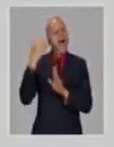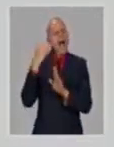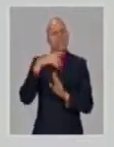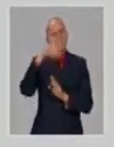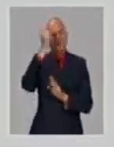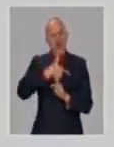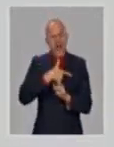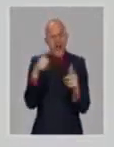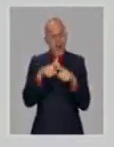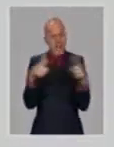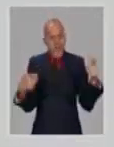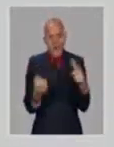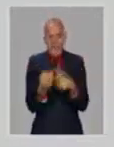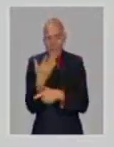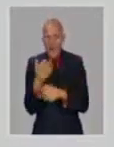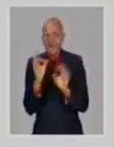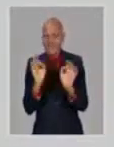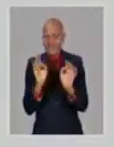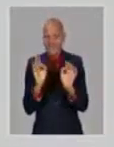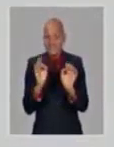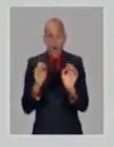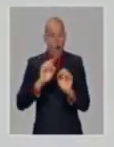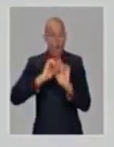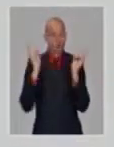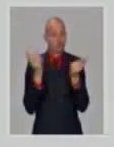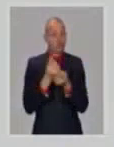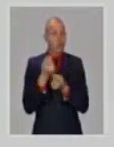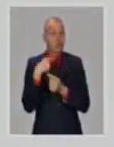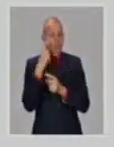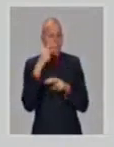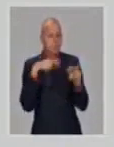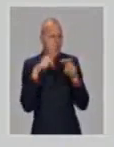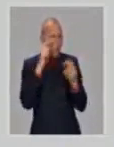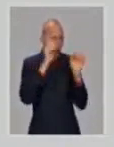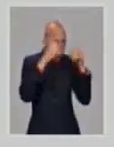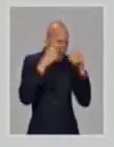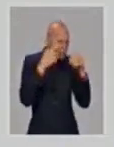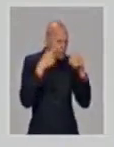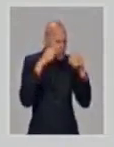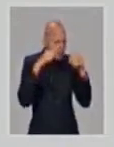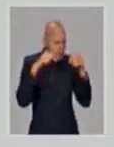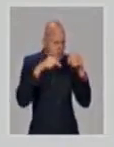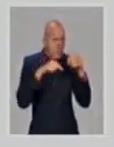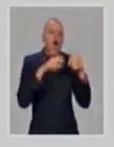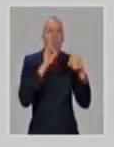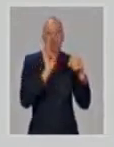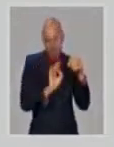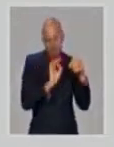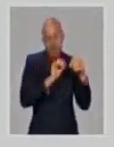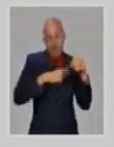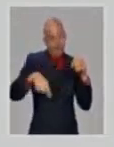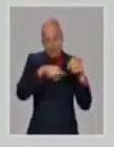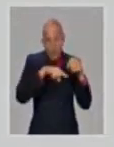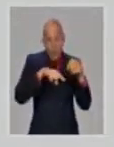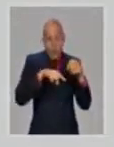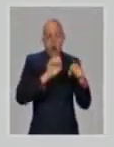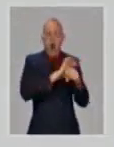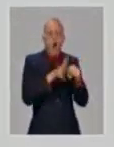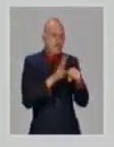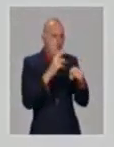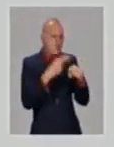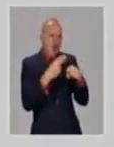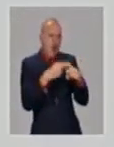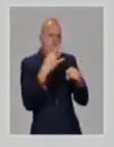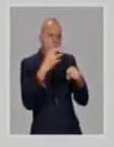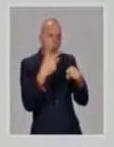que todo era 614. Era la misma variante que estuvo circulando en el país todo el tiempo. Es